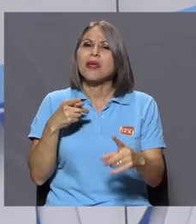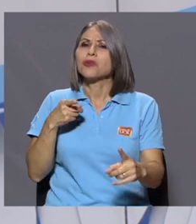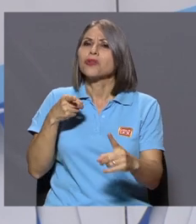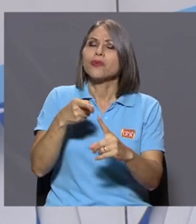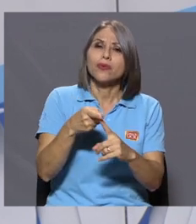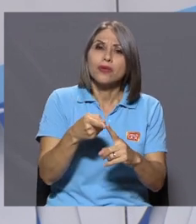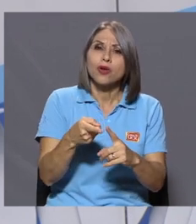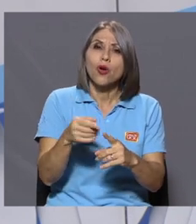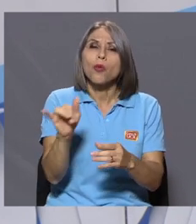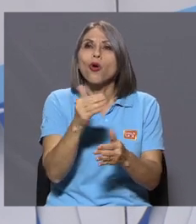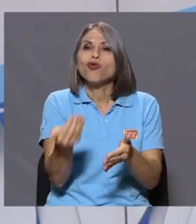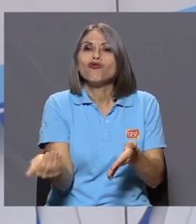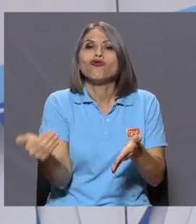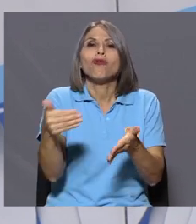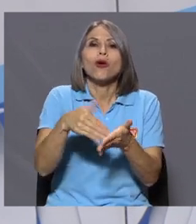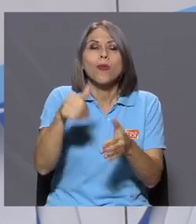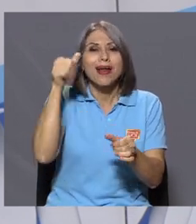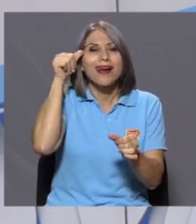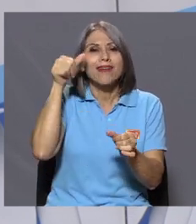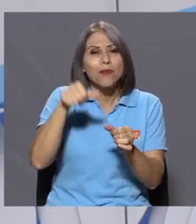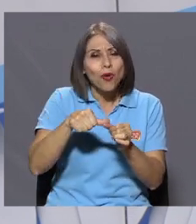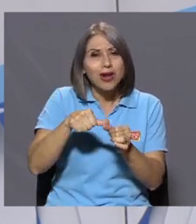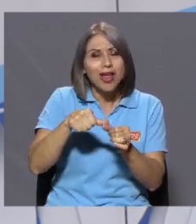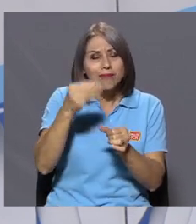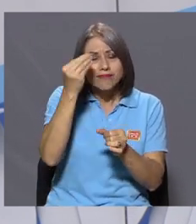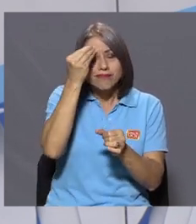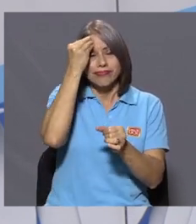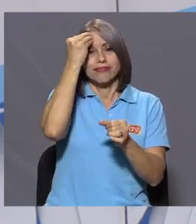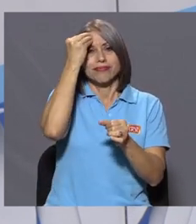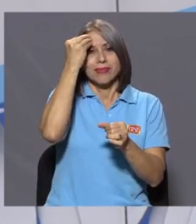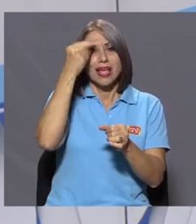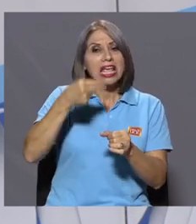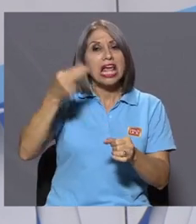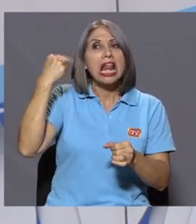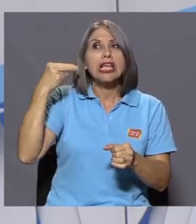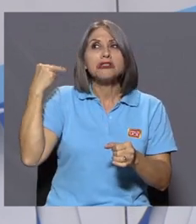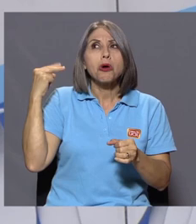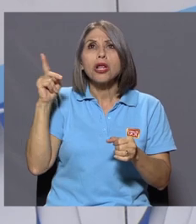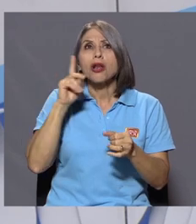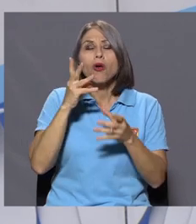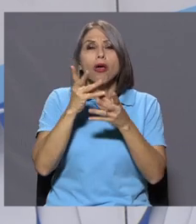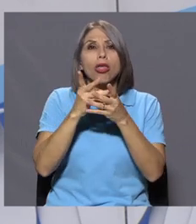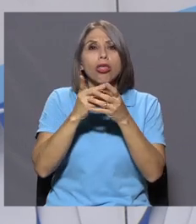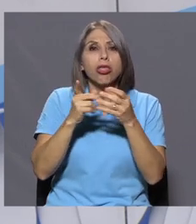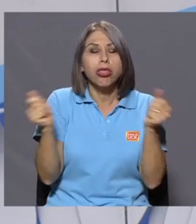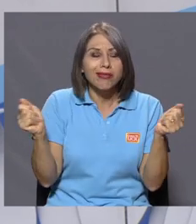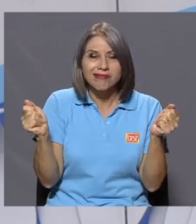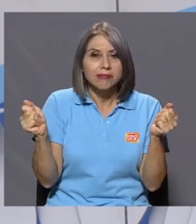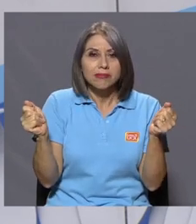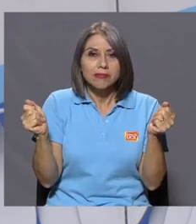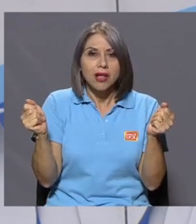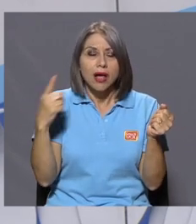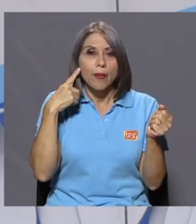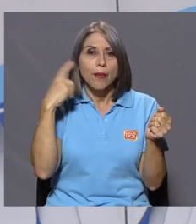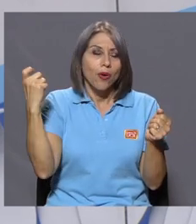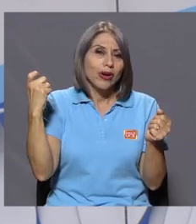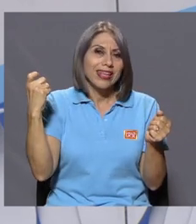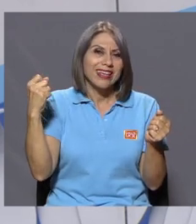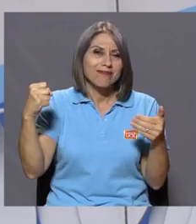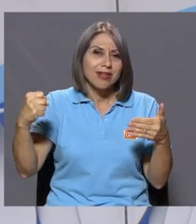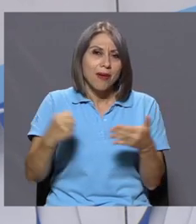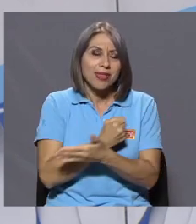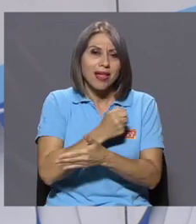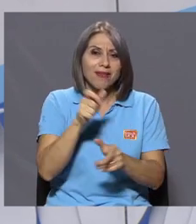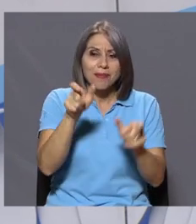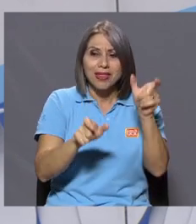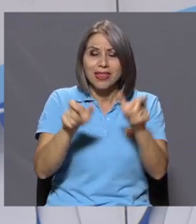recuperar memoria. Que la historia no se pierda porque, lamentablemente, la raza